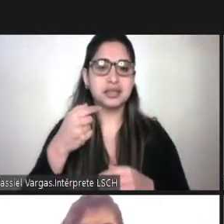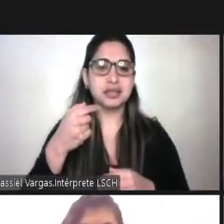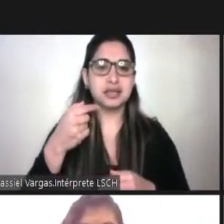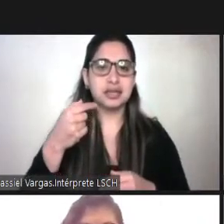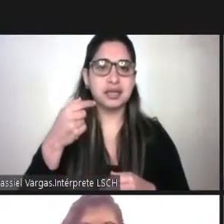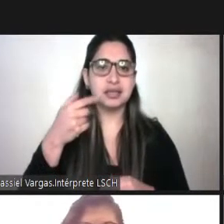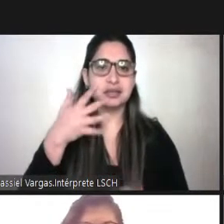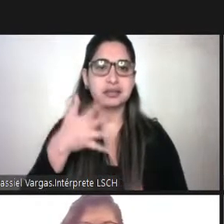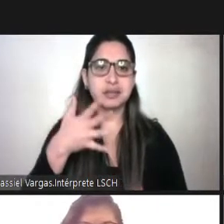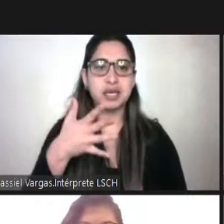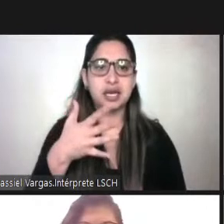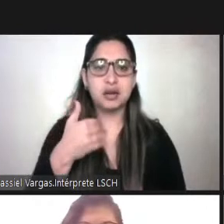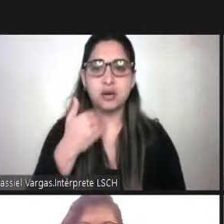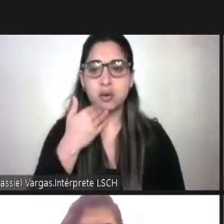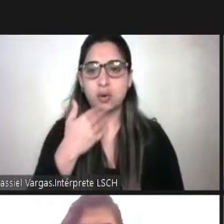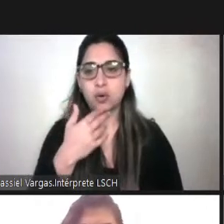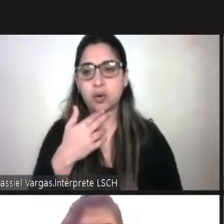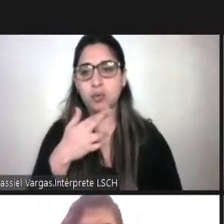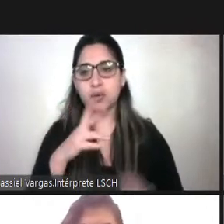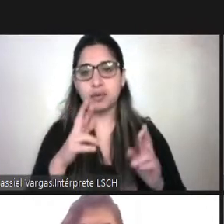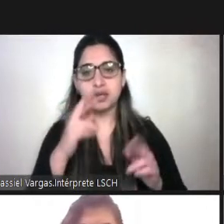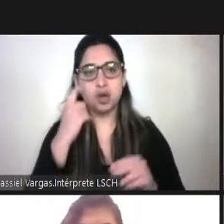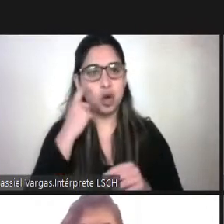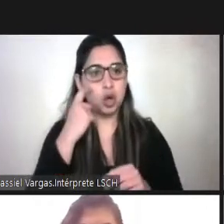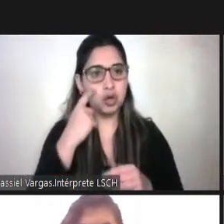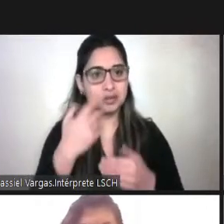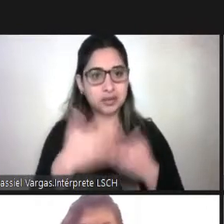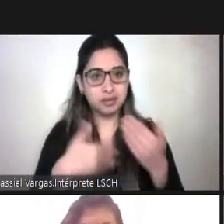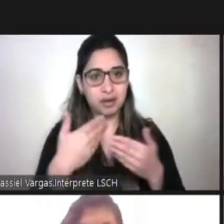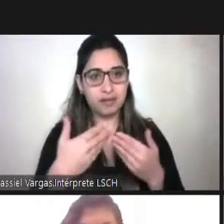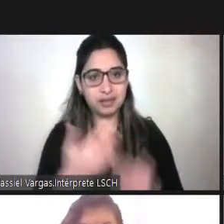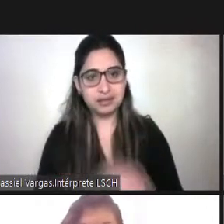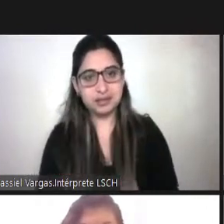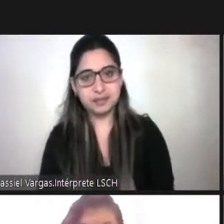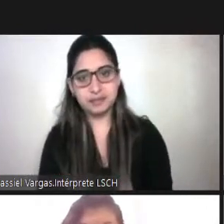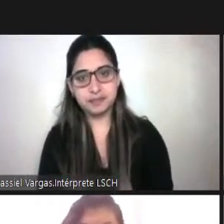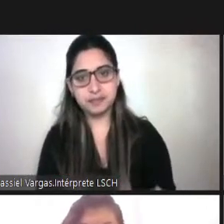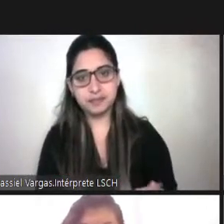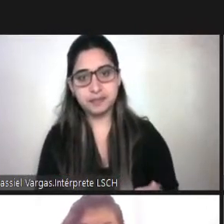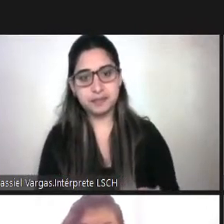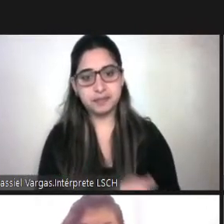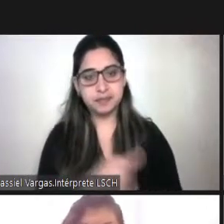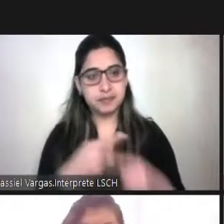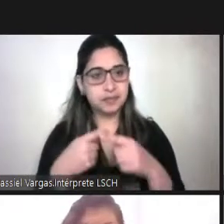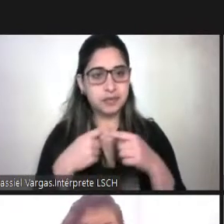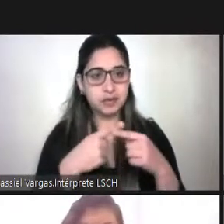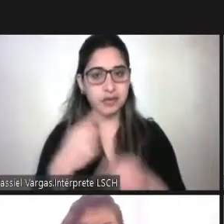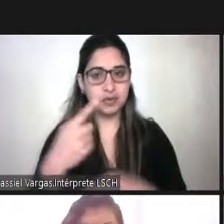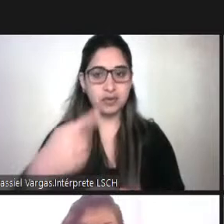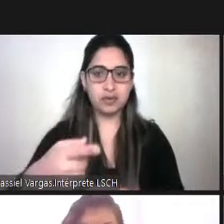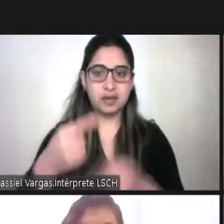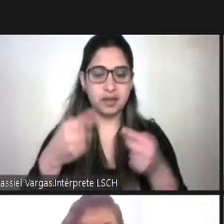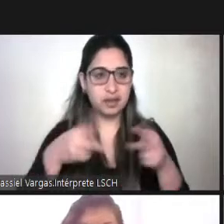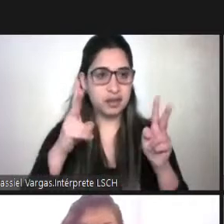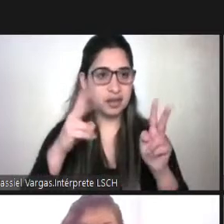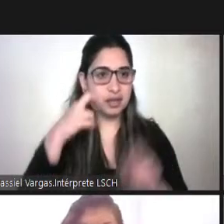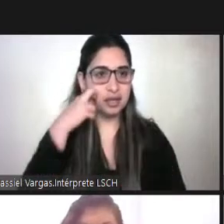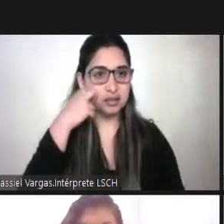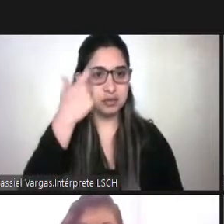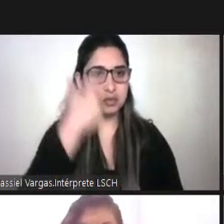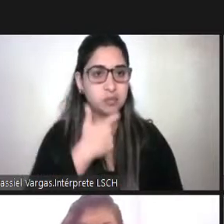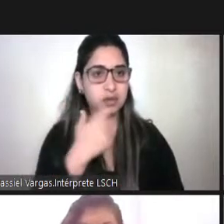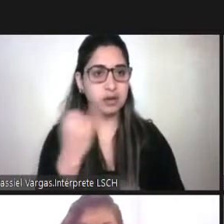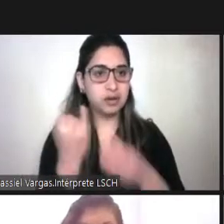que nos permitió conocer los avances que llevamos como sociedad en materia de derecho humano e inclusión